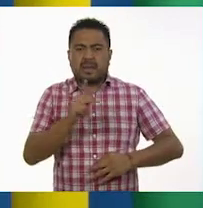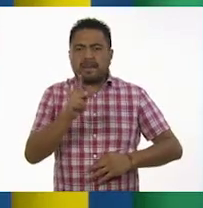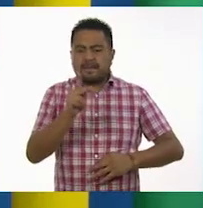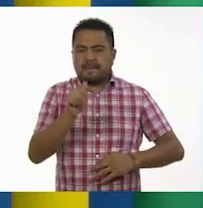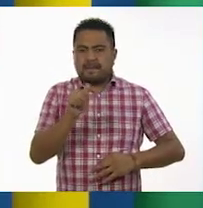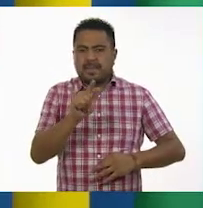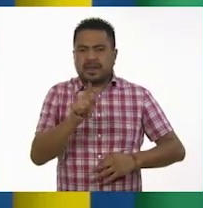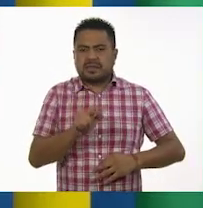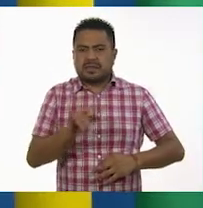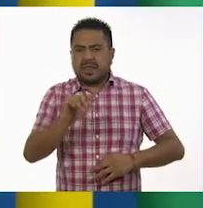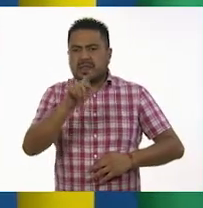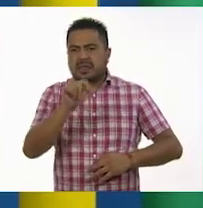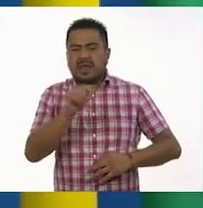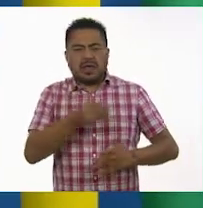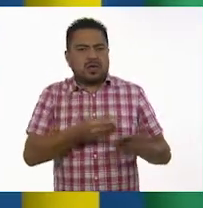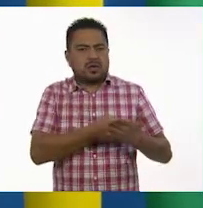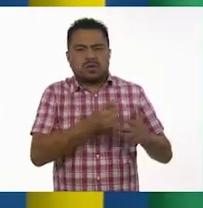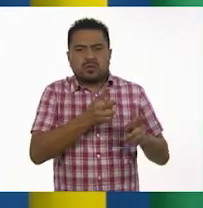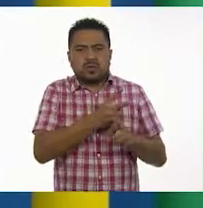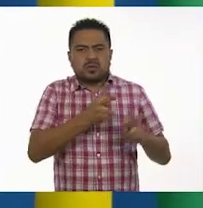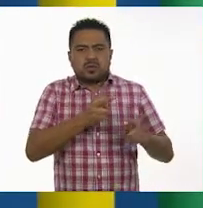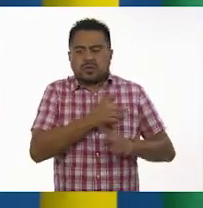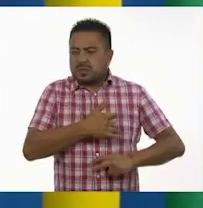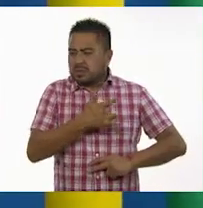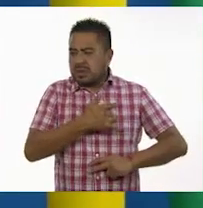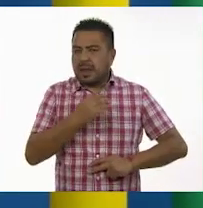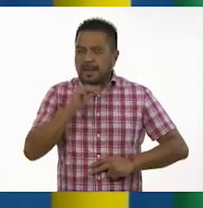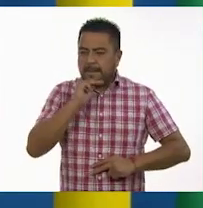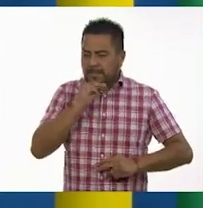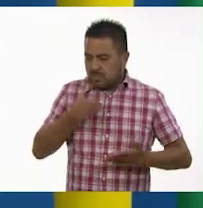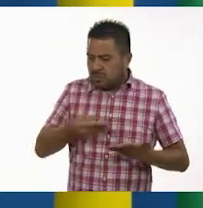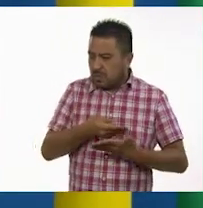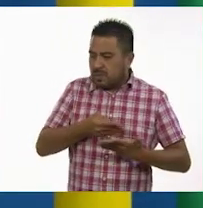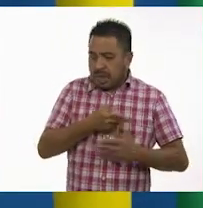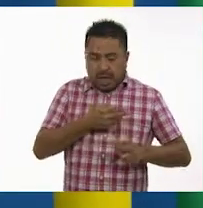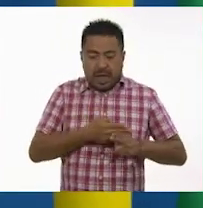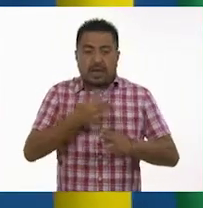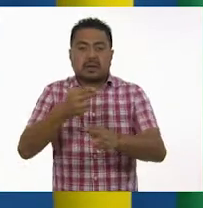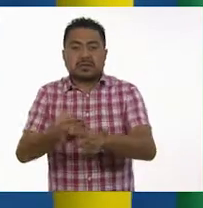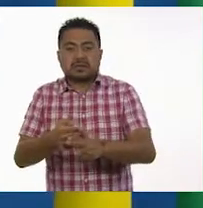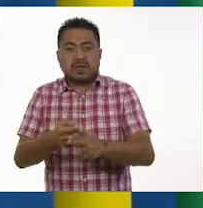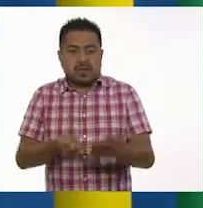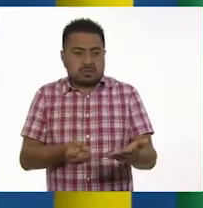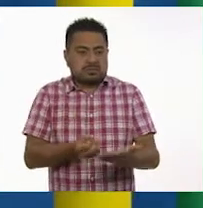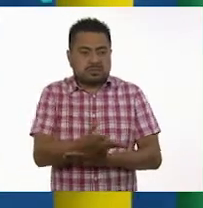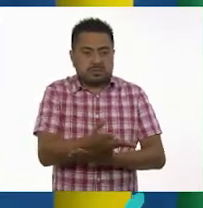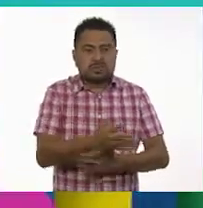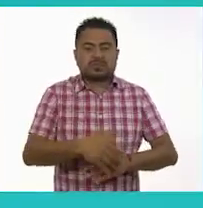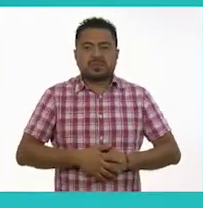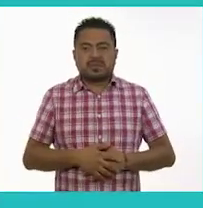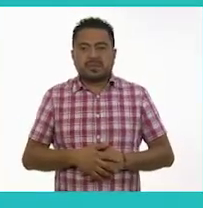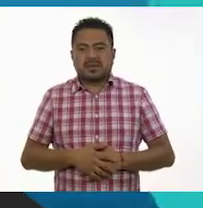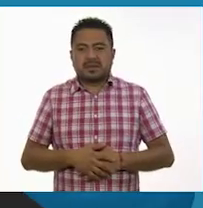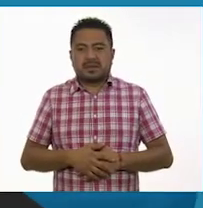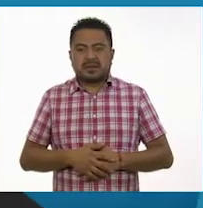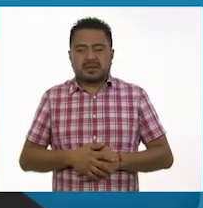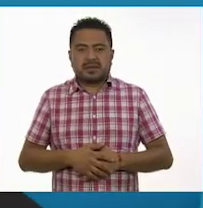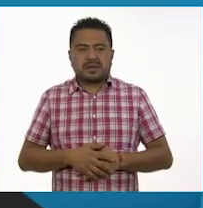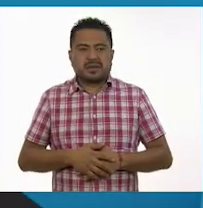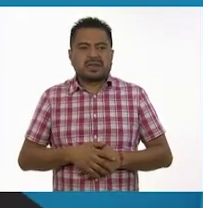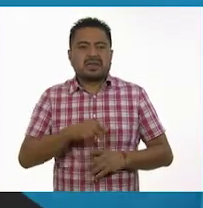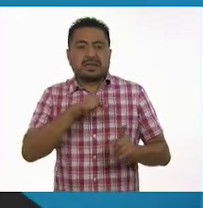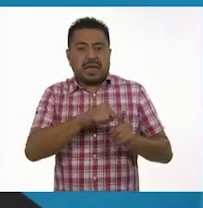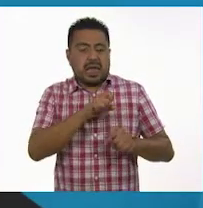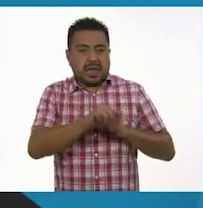que les aporta oxígeno y nutrimentos de la madre hasta el momento de nacimiento. En los